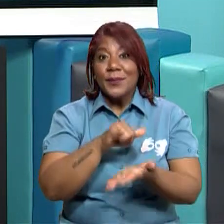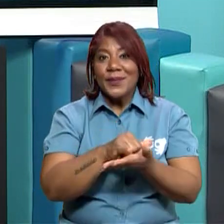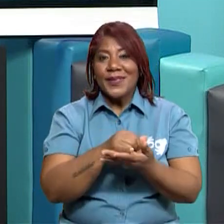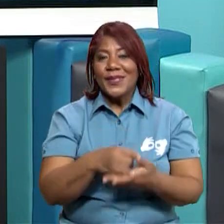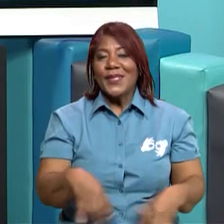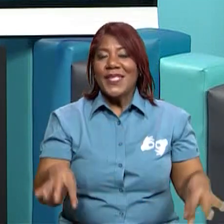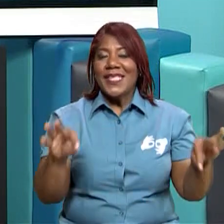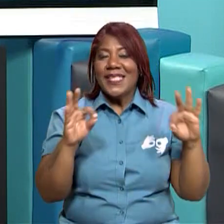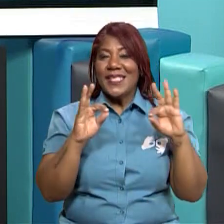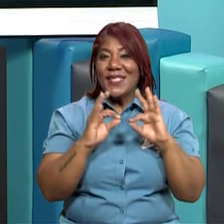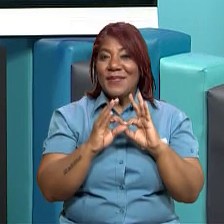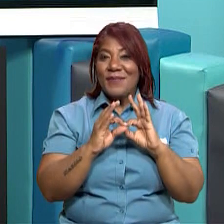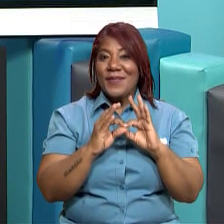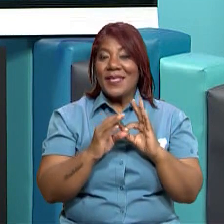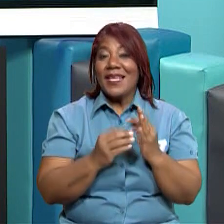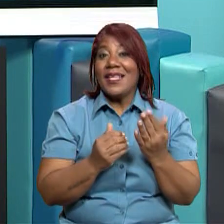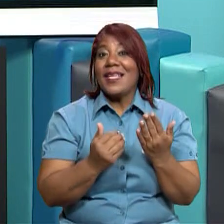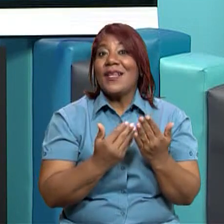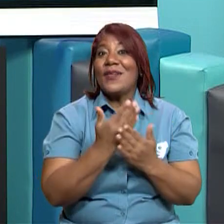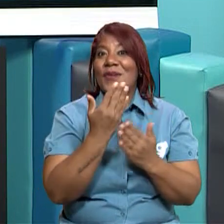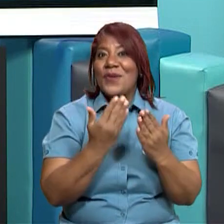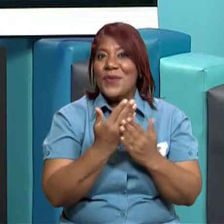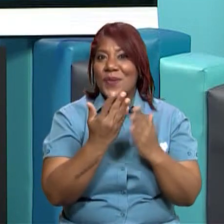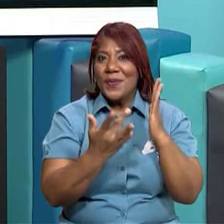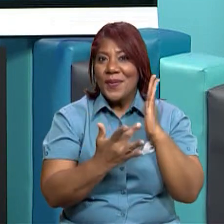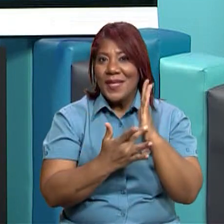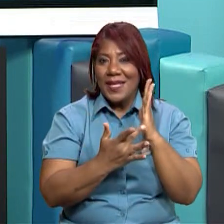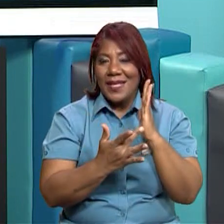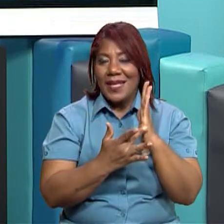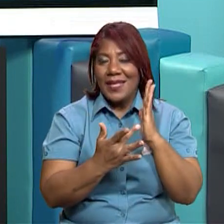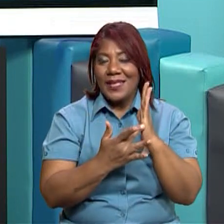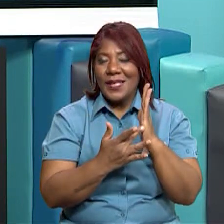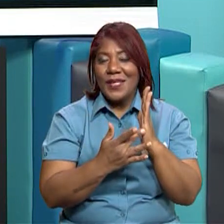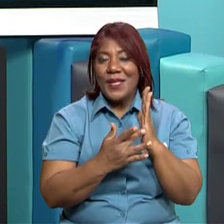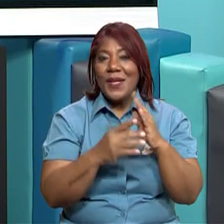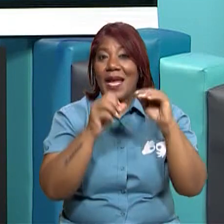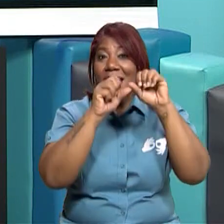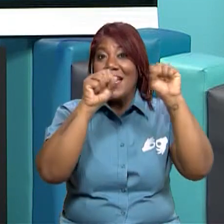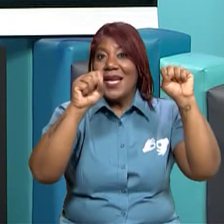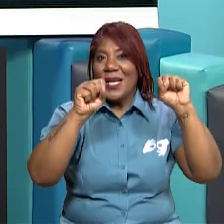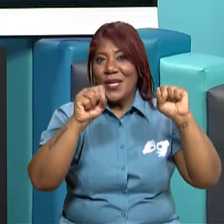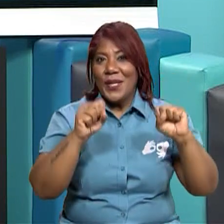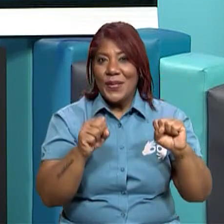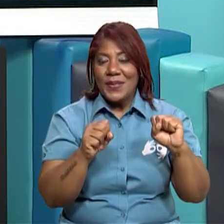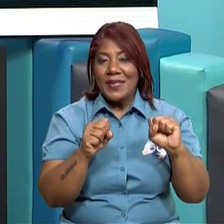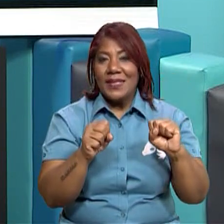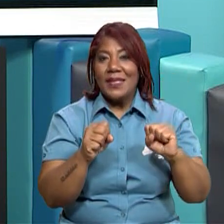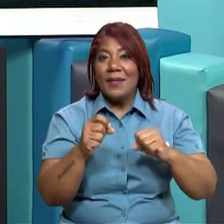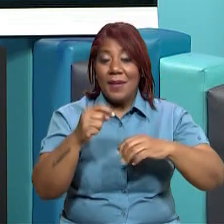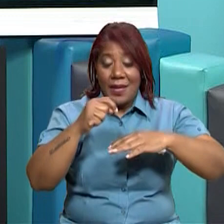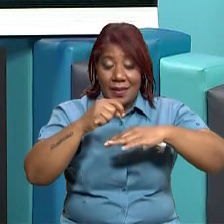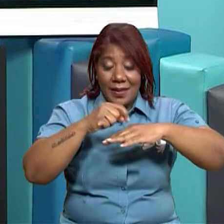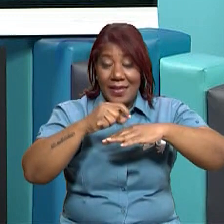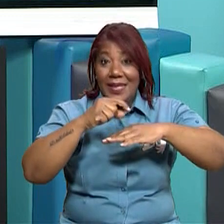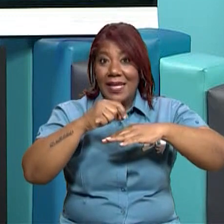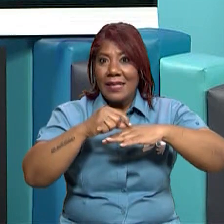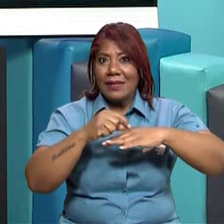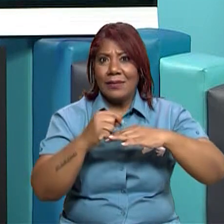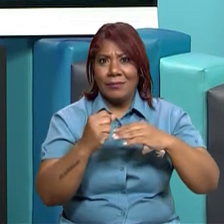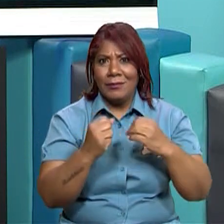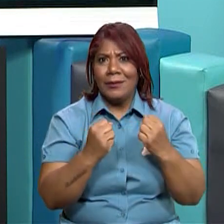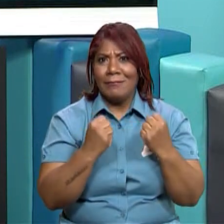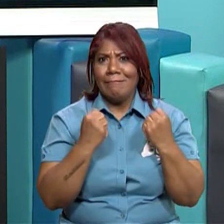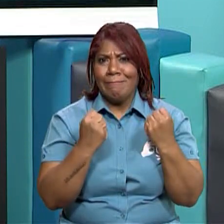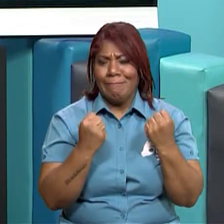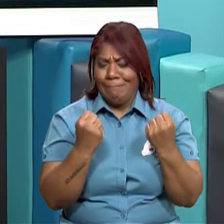al productor en mejoramiento de la semilla puedan acercarse y conseguir una semilla de calidad. Y